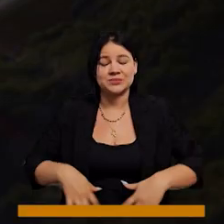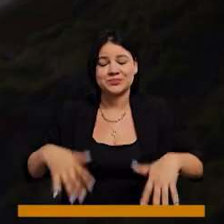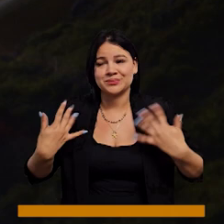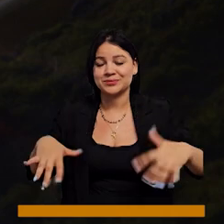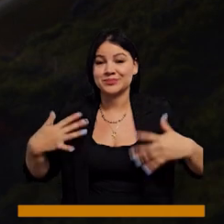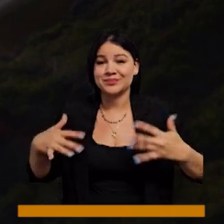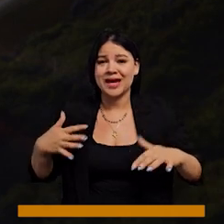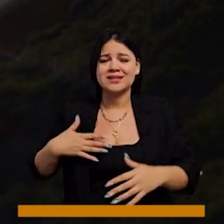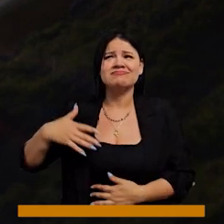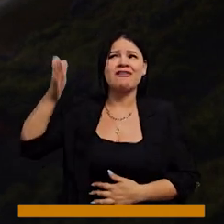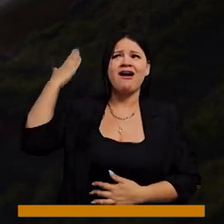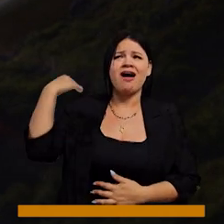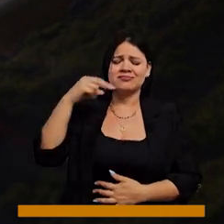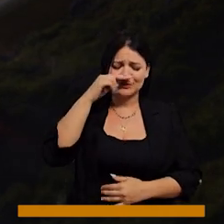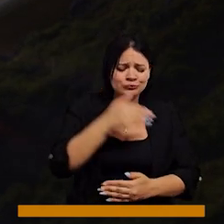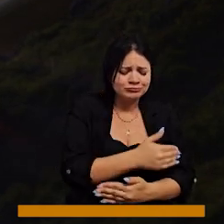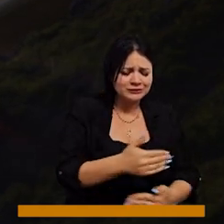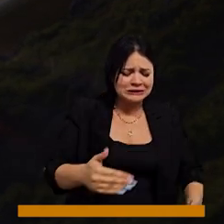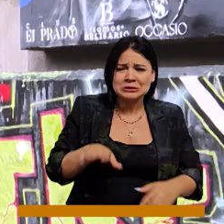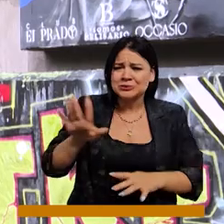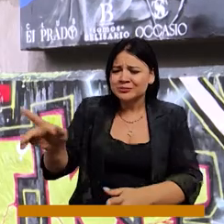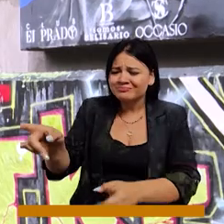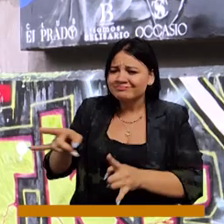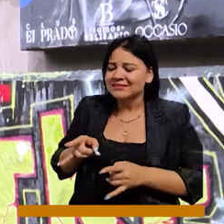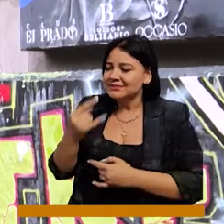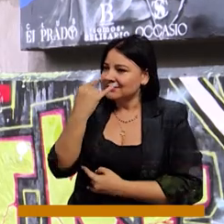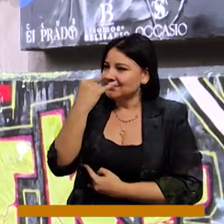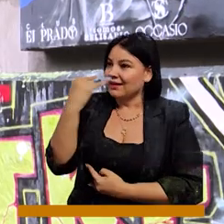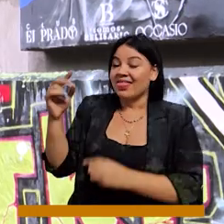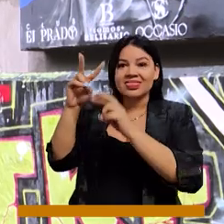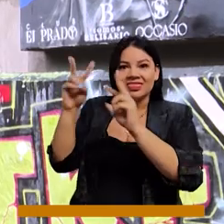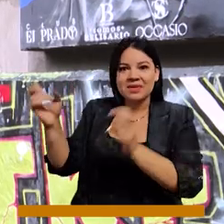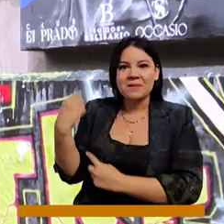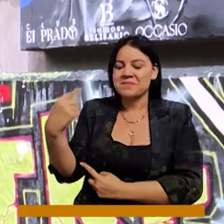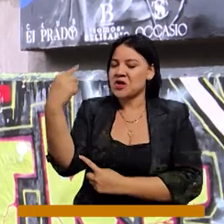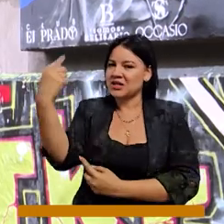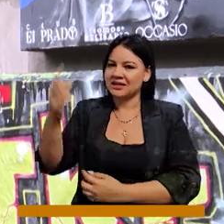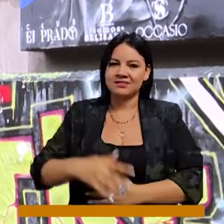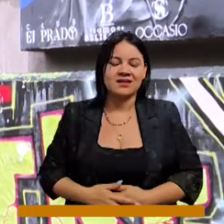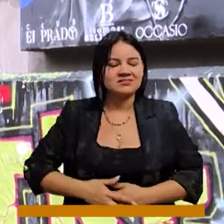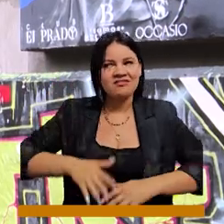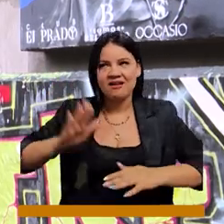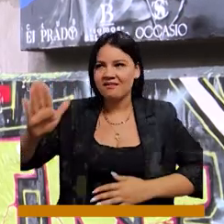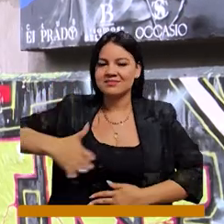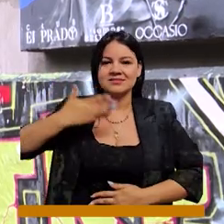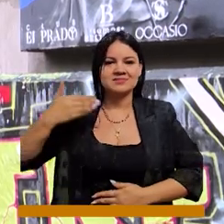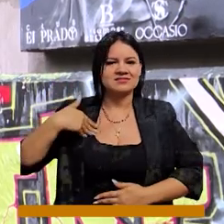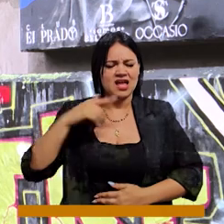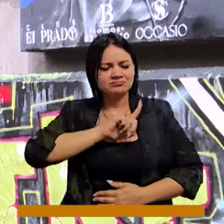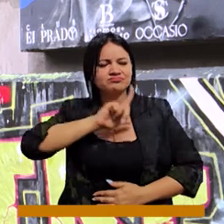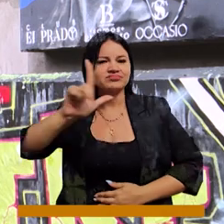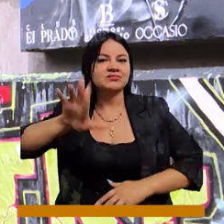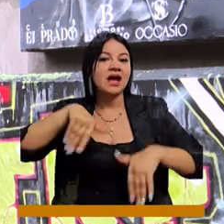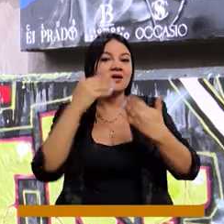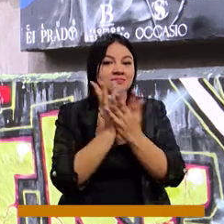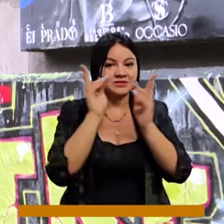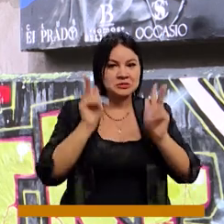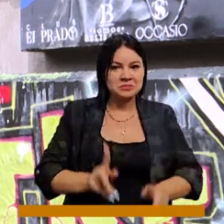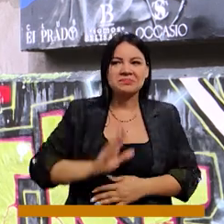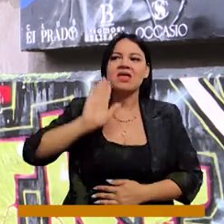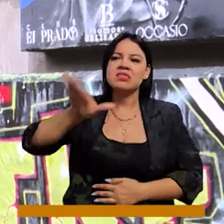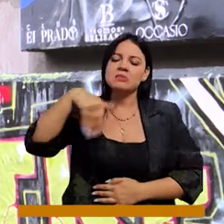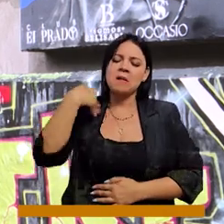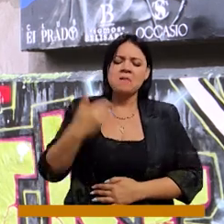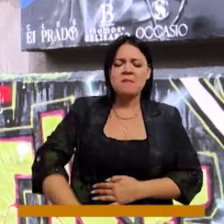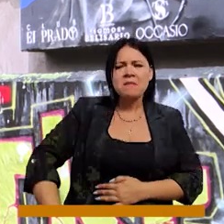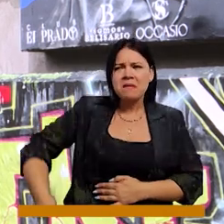A mí el tema político me gustó mucho desde mi infancia. Siempre fui un líder estudiantil, de ahí pasé a los